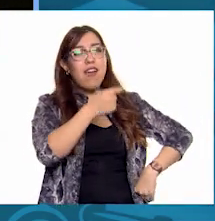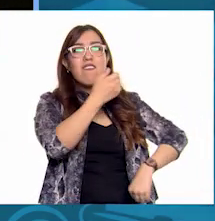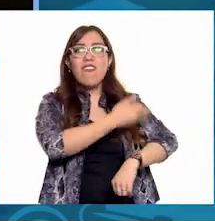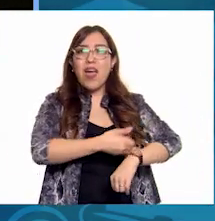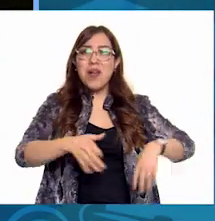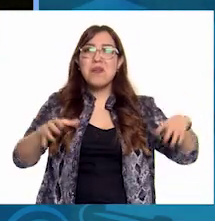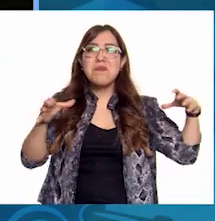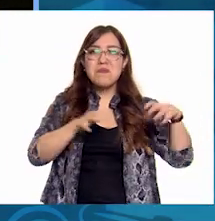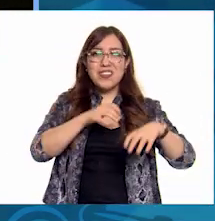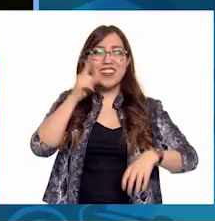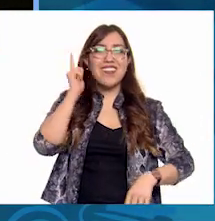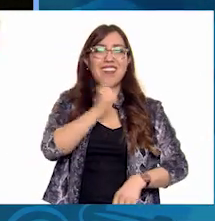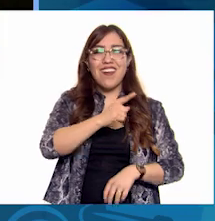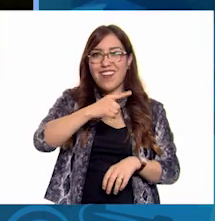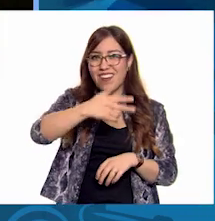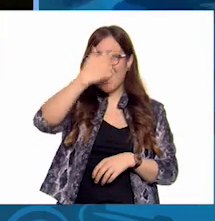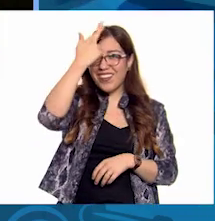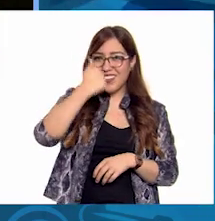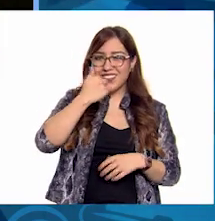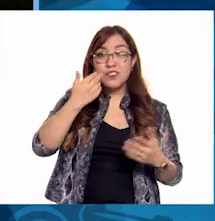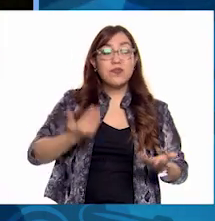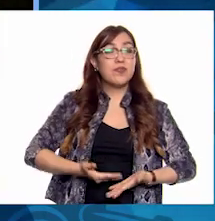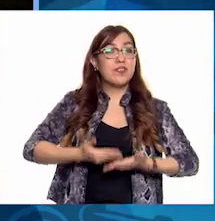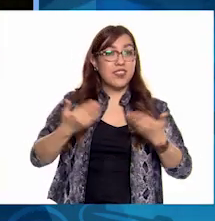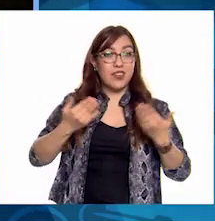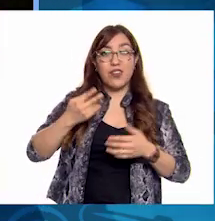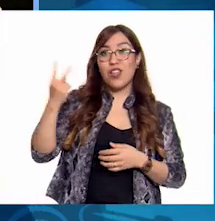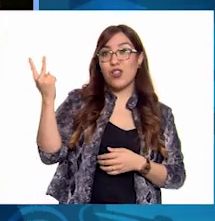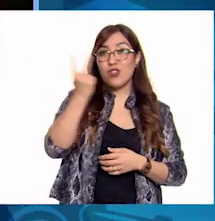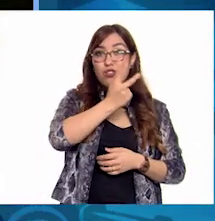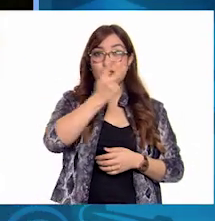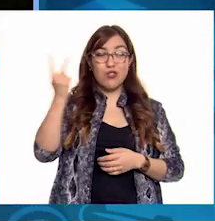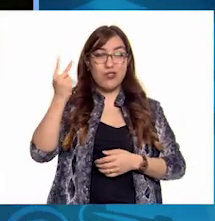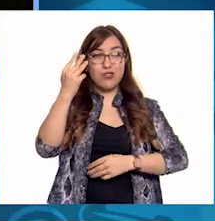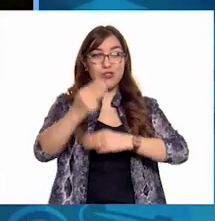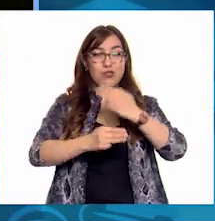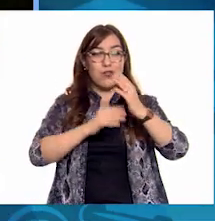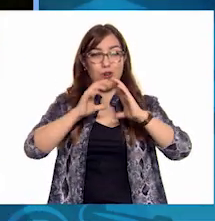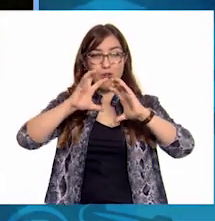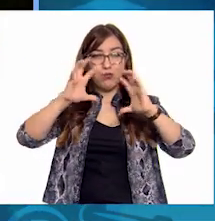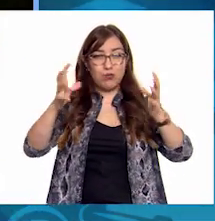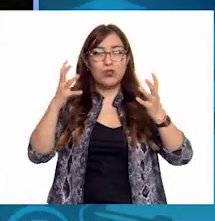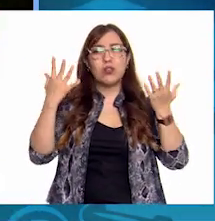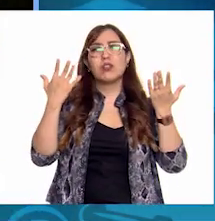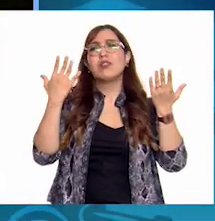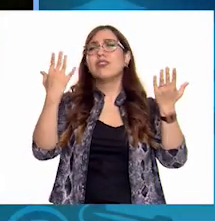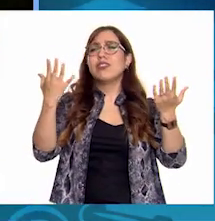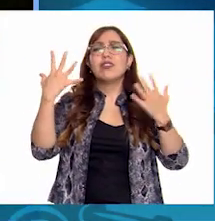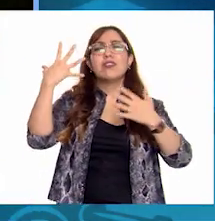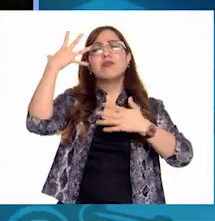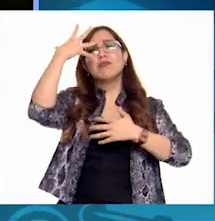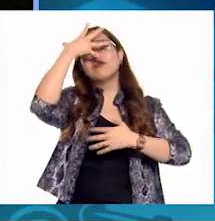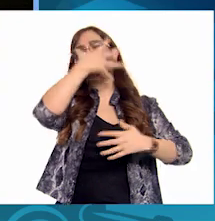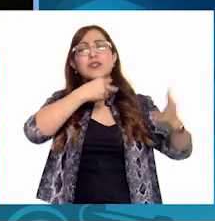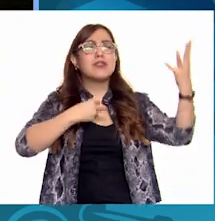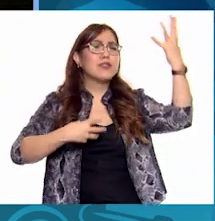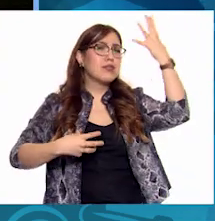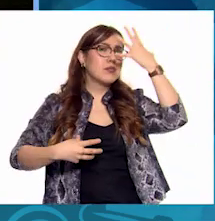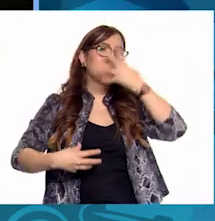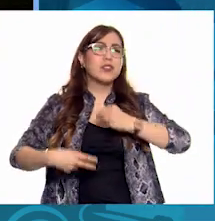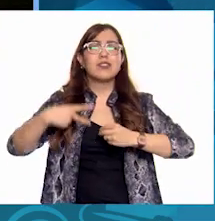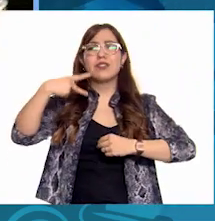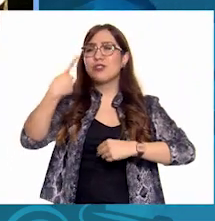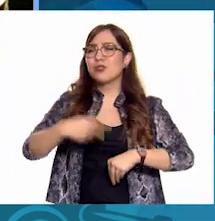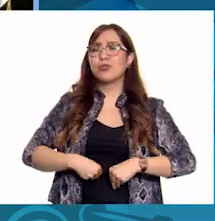Ahora Monk Y Tink Eran dos planetas Bellos Ideales Para vivir